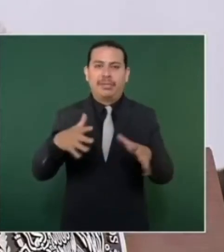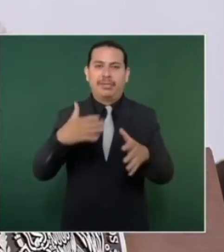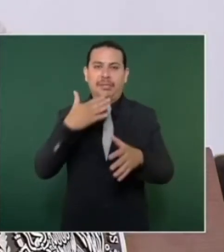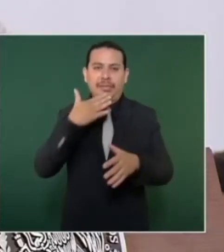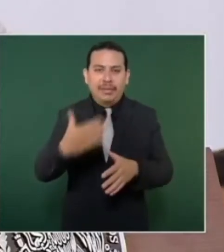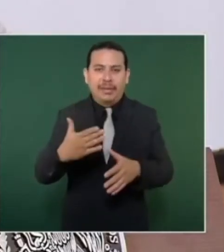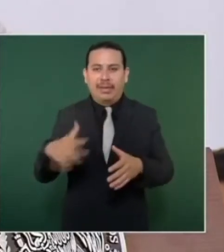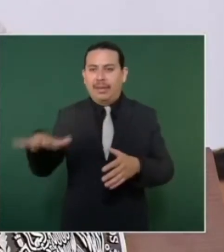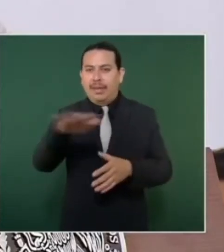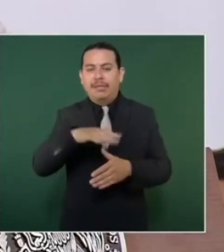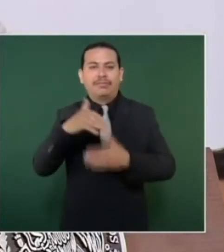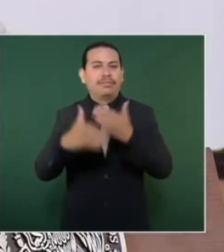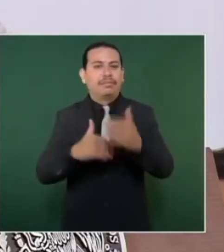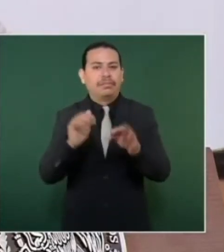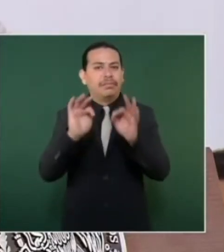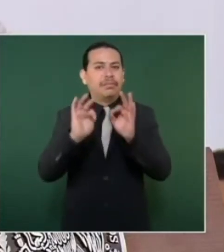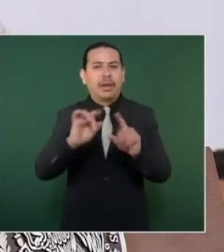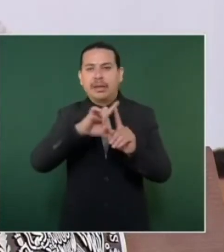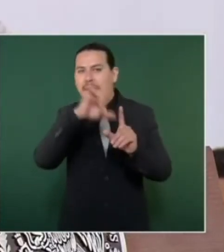delictiva en el país.